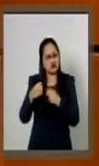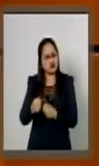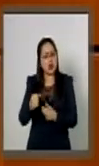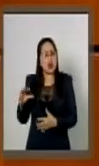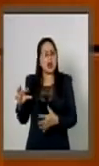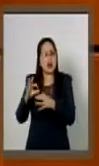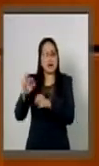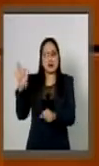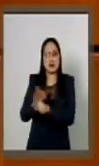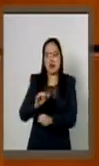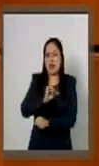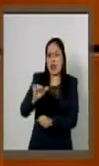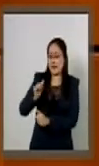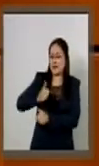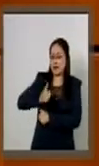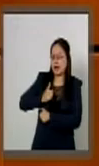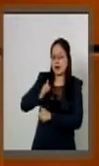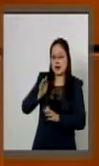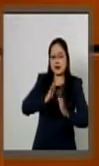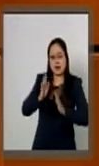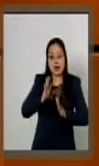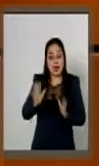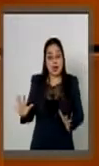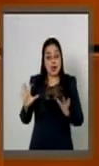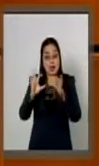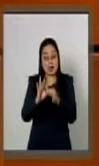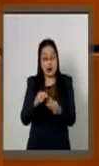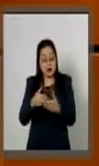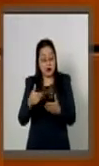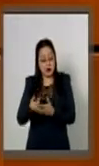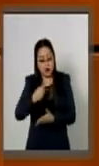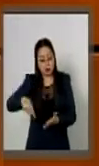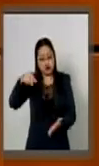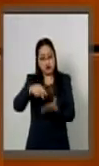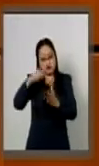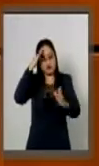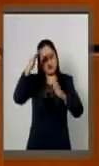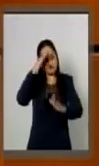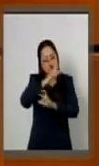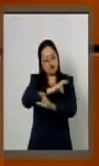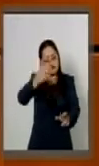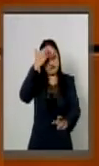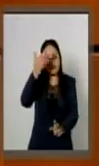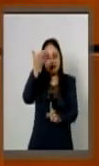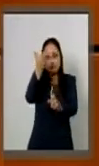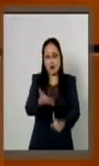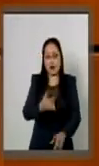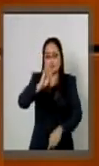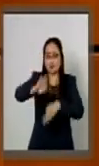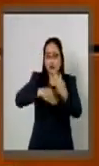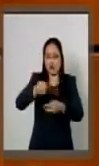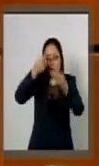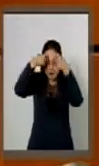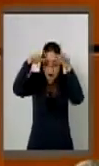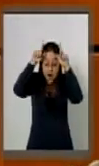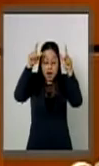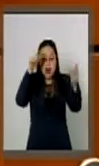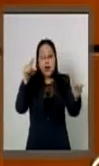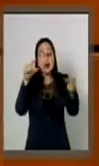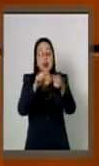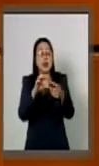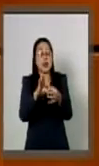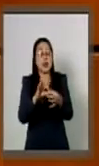protección a nuestras Fuerzas Armadas, a las cuales desde esta tribuna les mando un gran reconocimiento tanto a la Marina, al